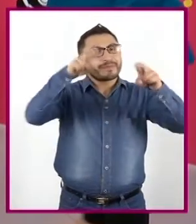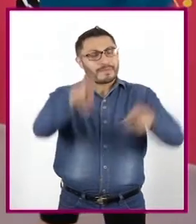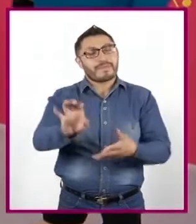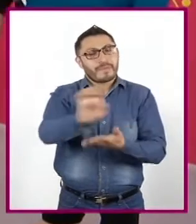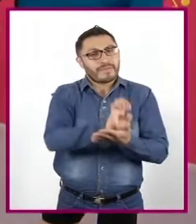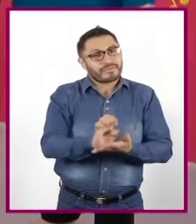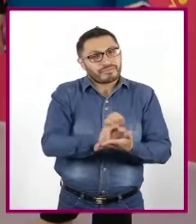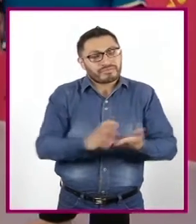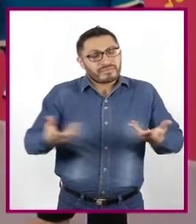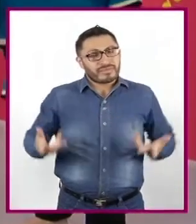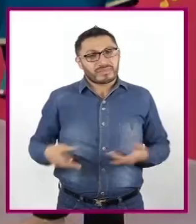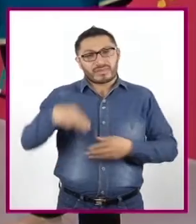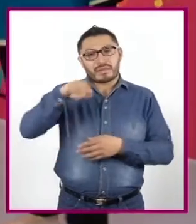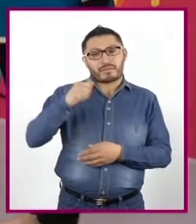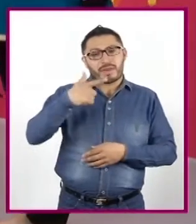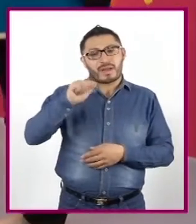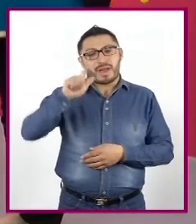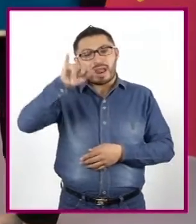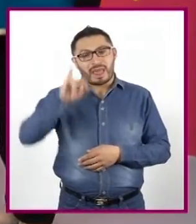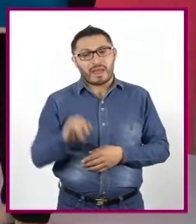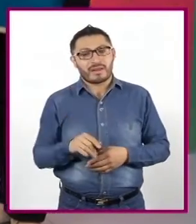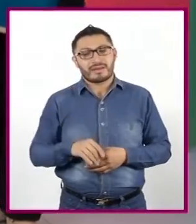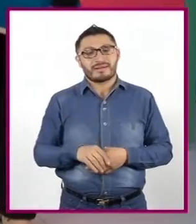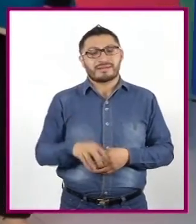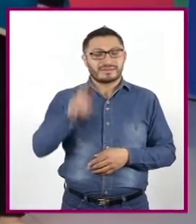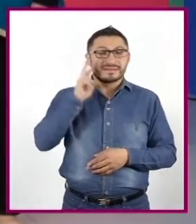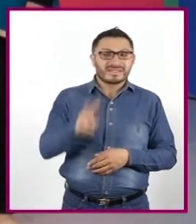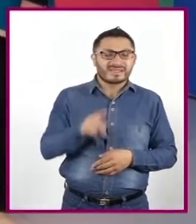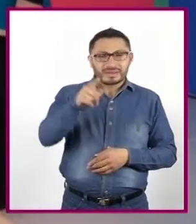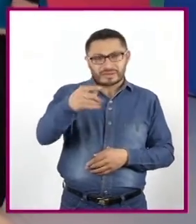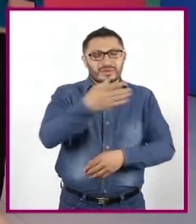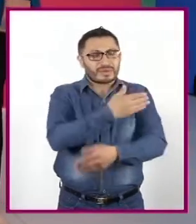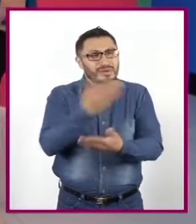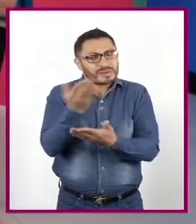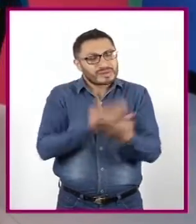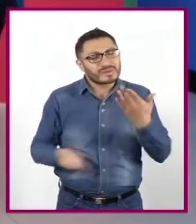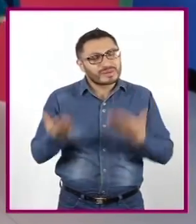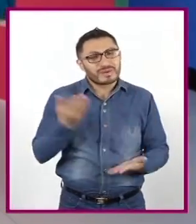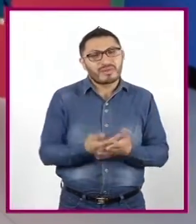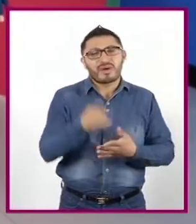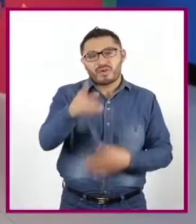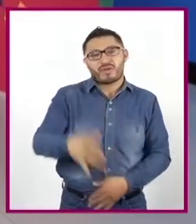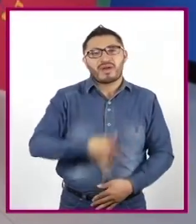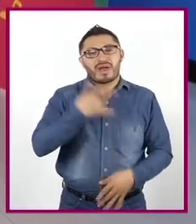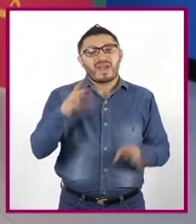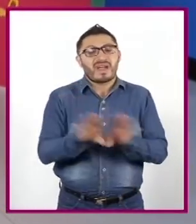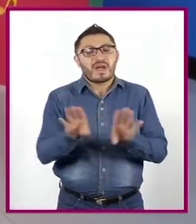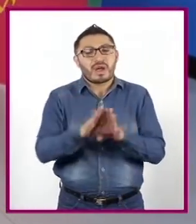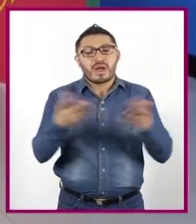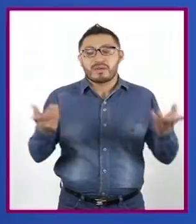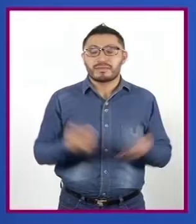escena con Magali? A ver, Magali, ¿nos puedes compartir cómo te sentiste? Pues,